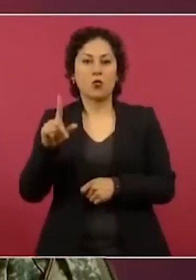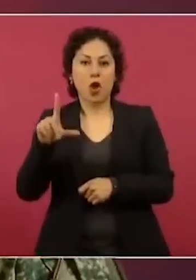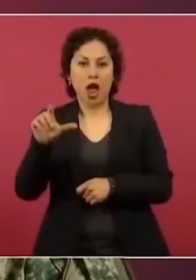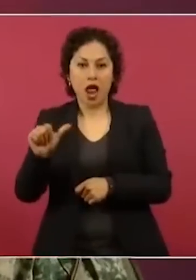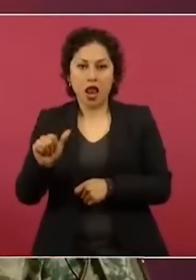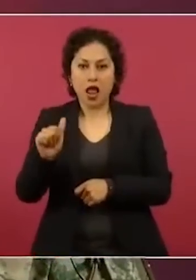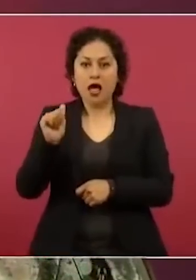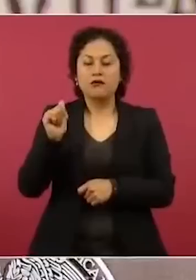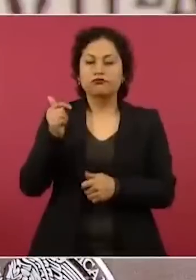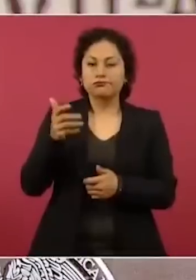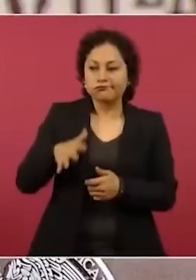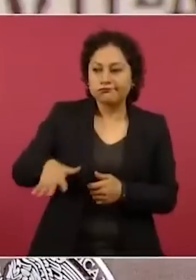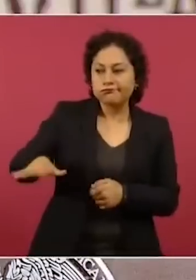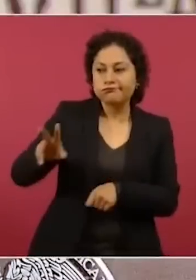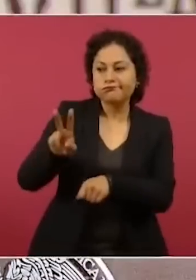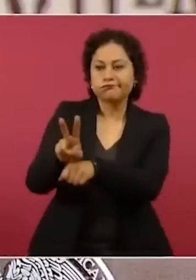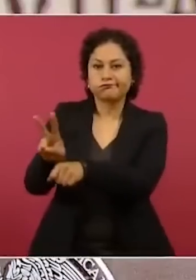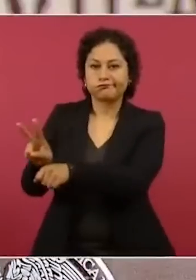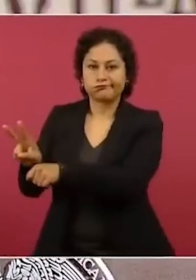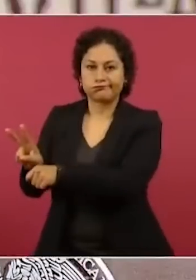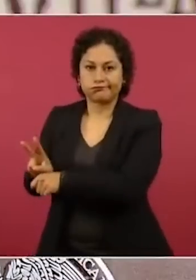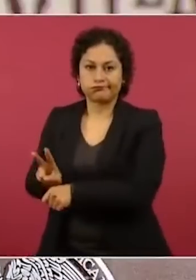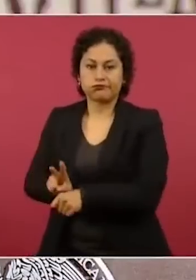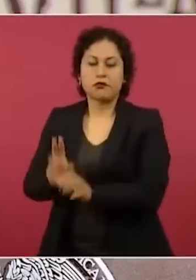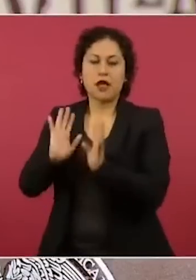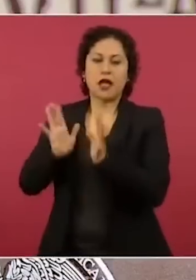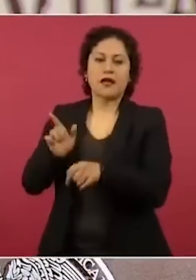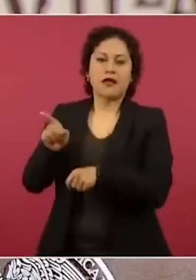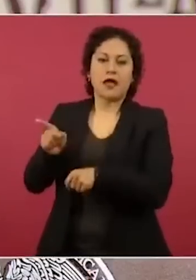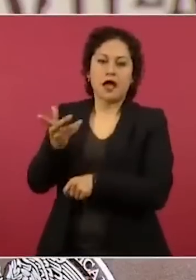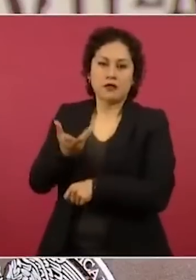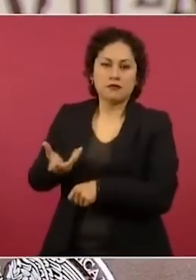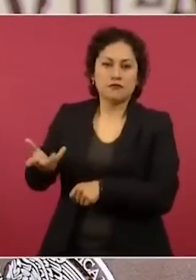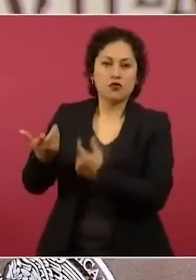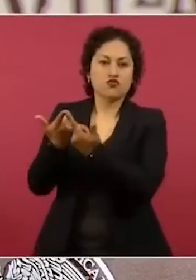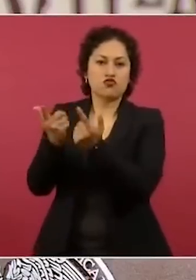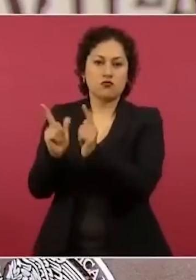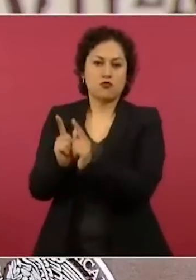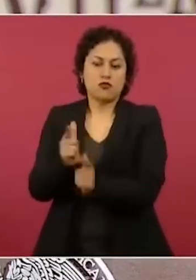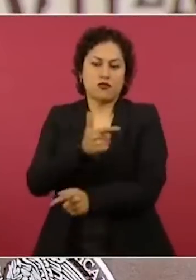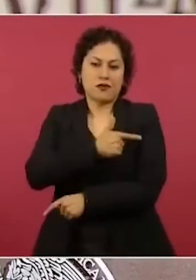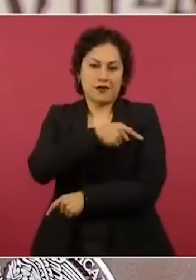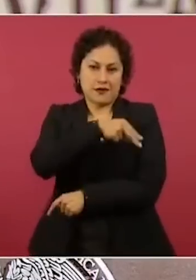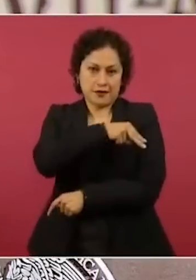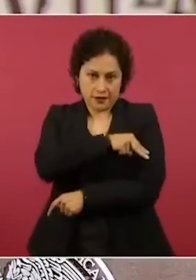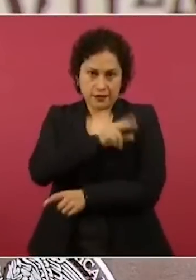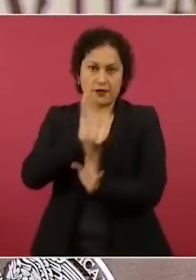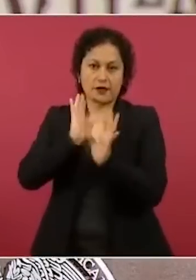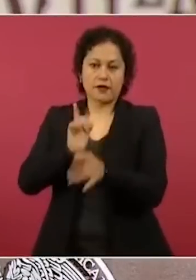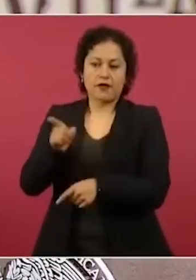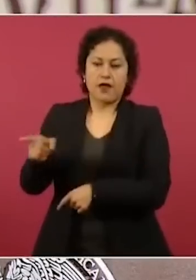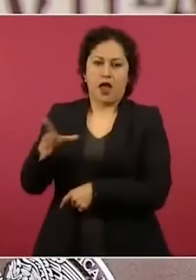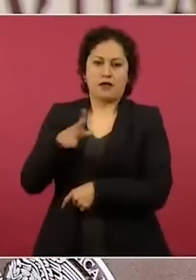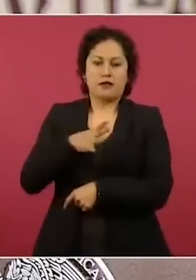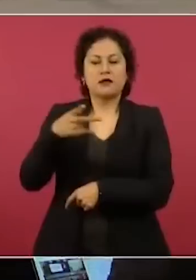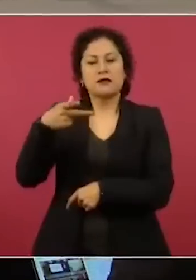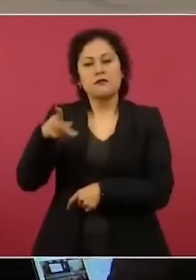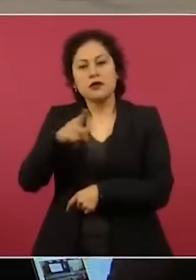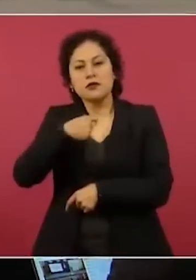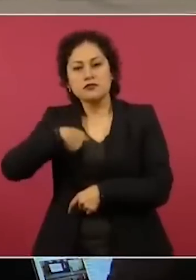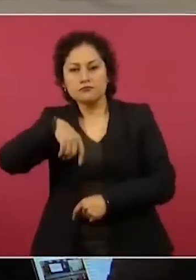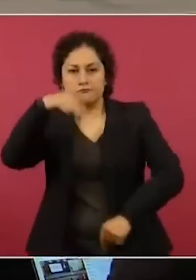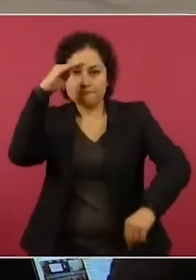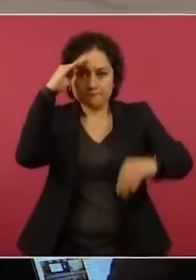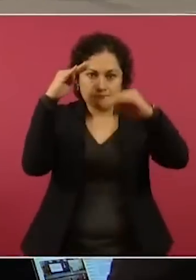una compañía de Guardia Nacional. Se va a analizar la posibilidad de llevar